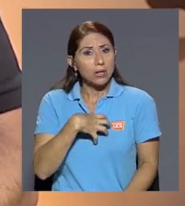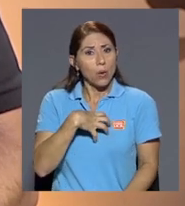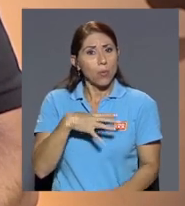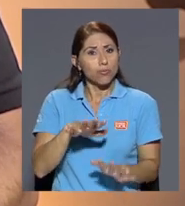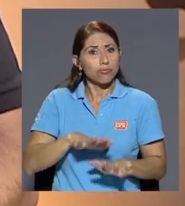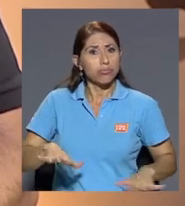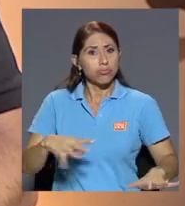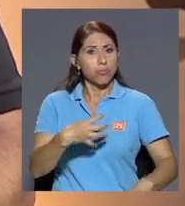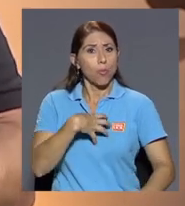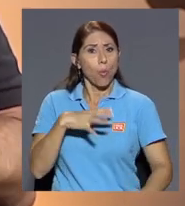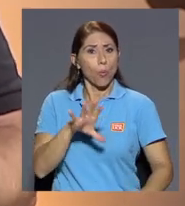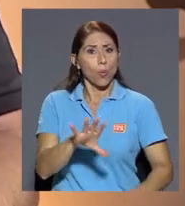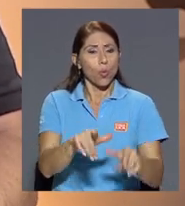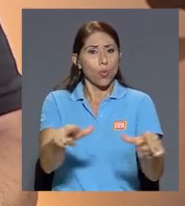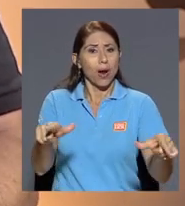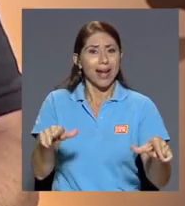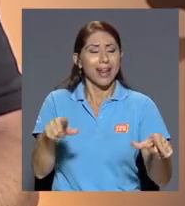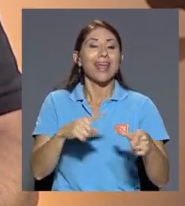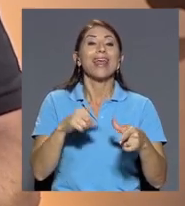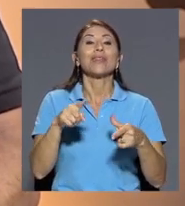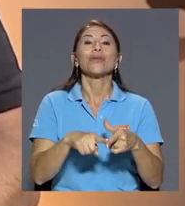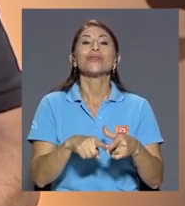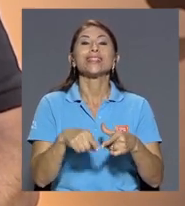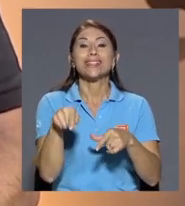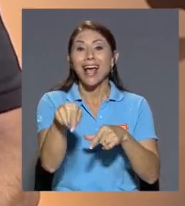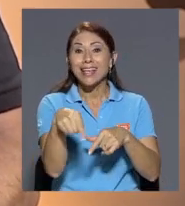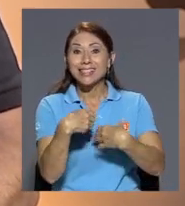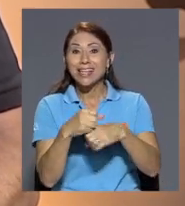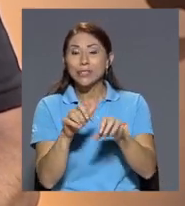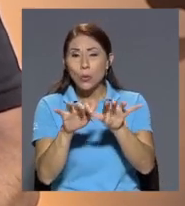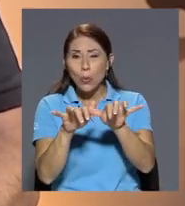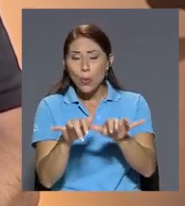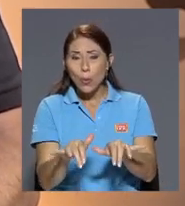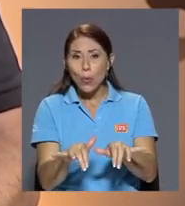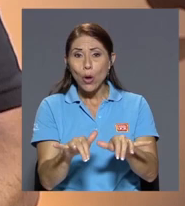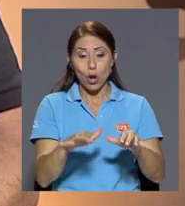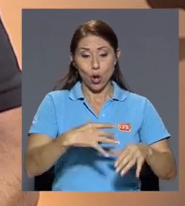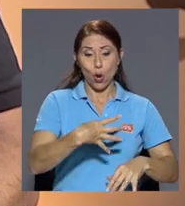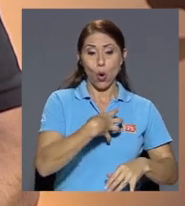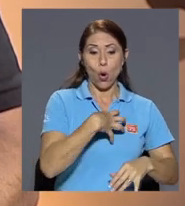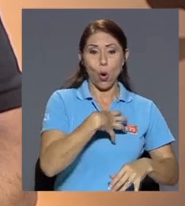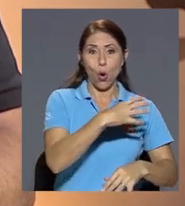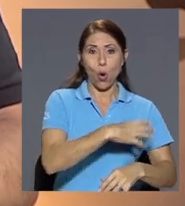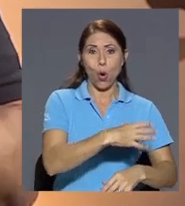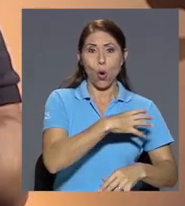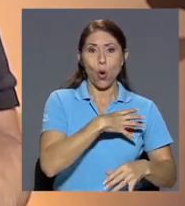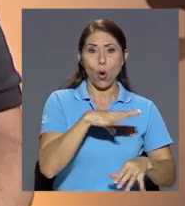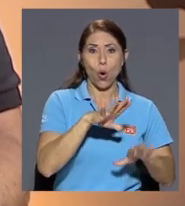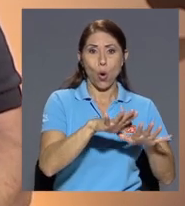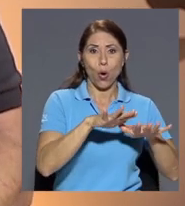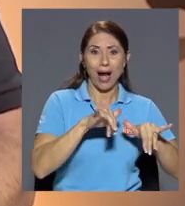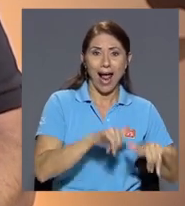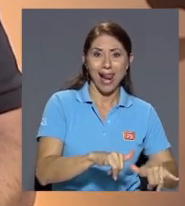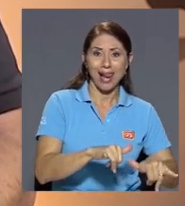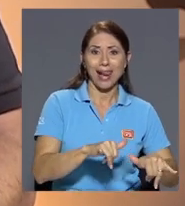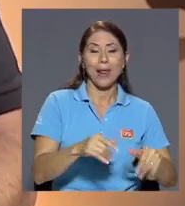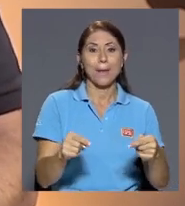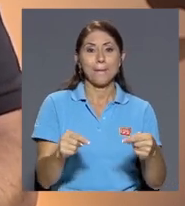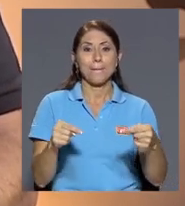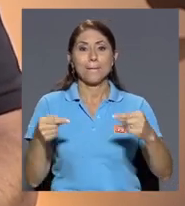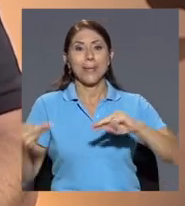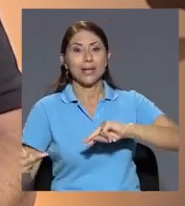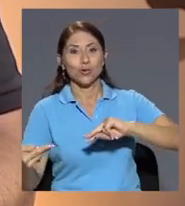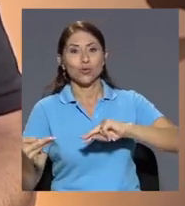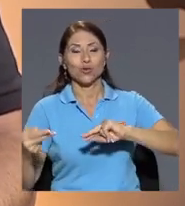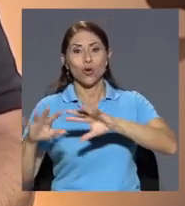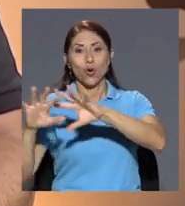daba en torno hacia lo local versus lo global entonces al reforzar los elementos locales eso se